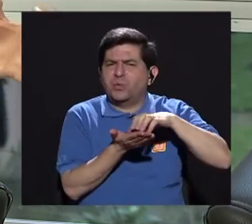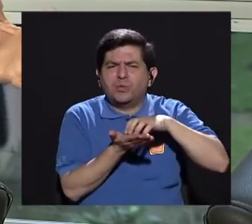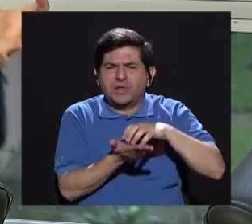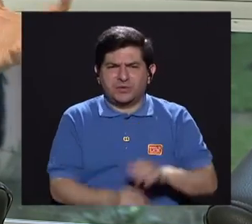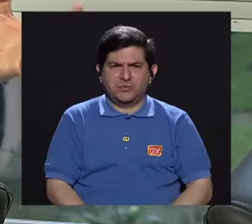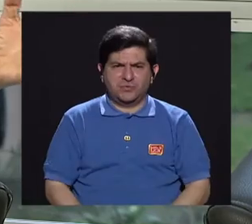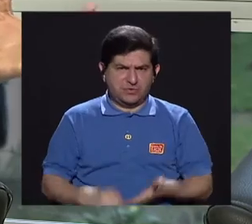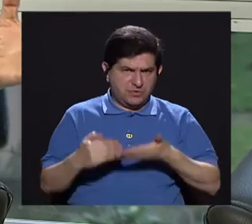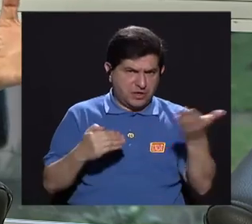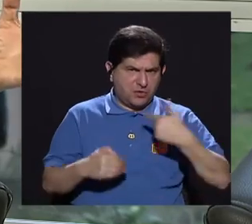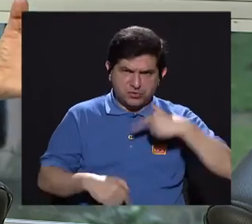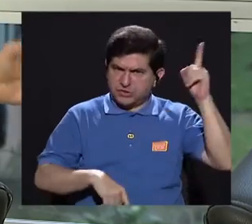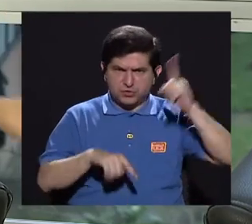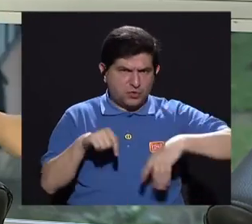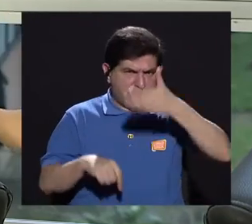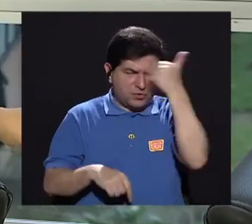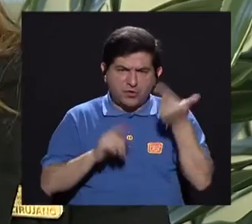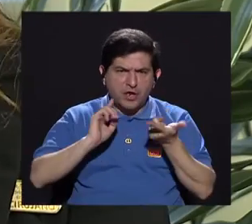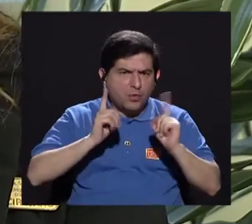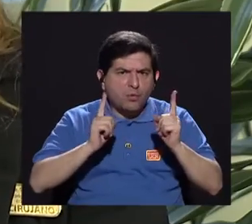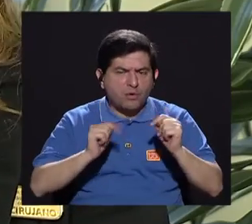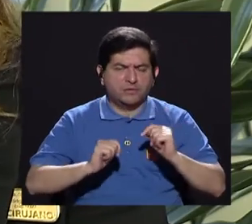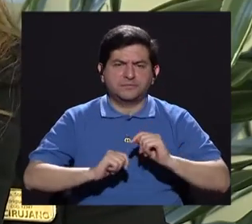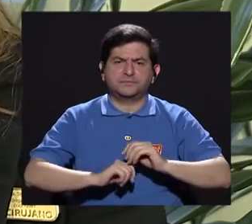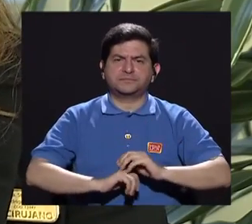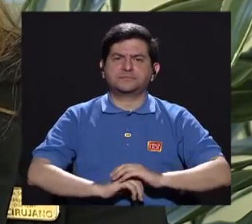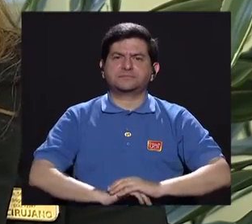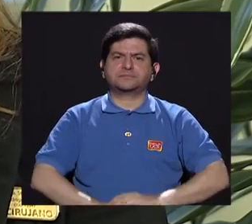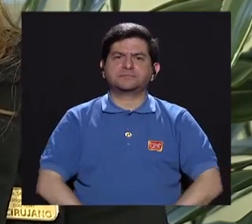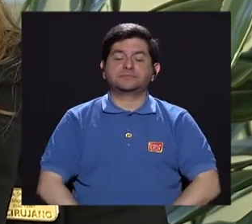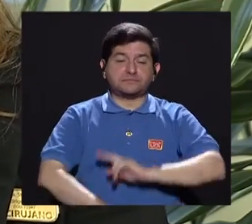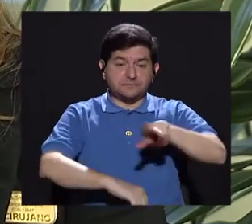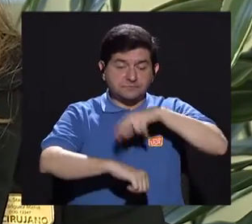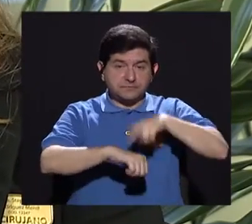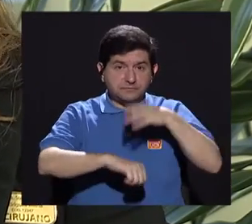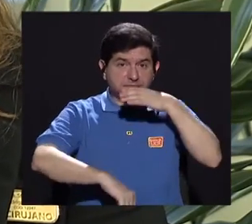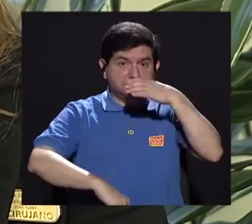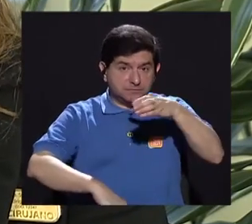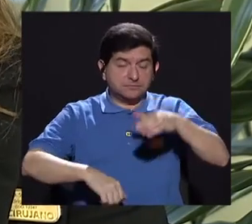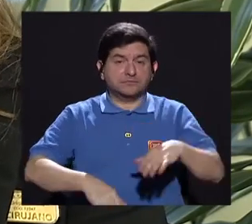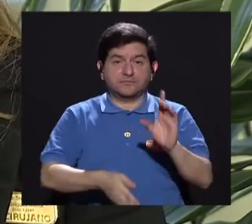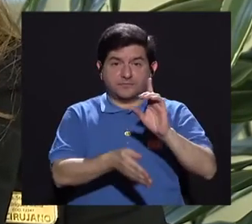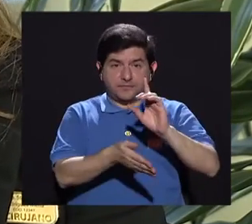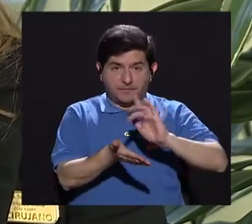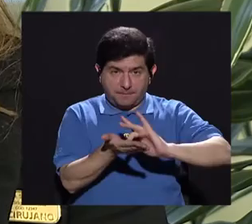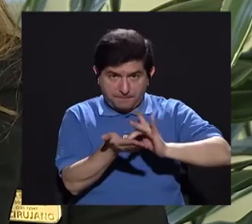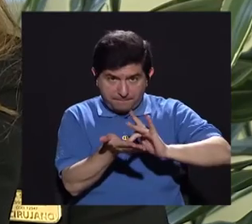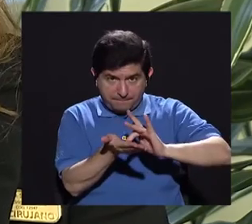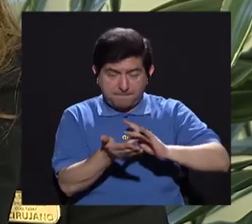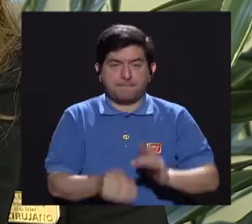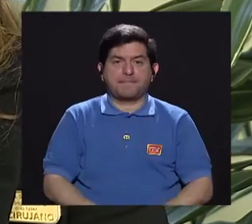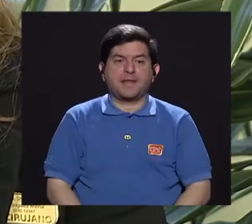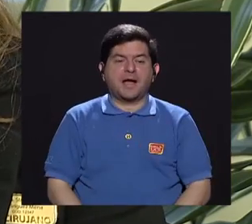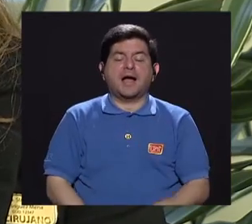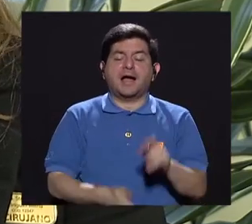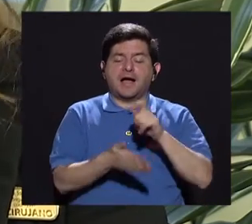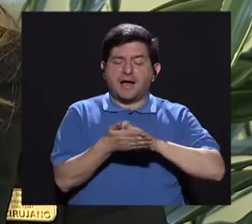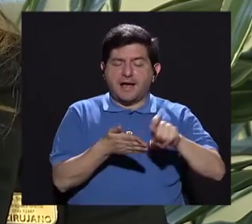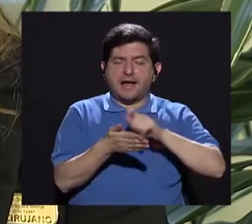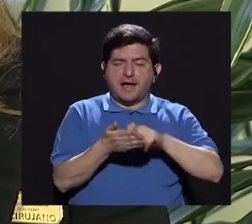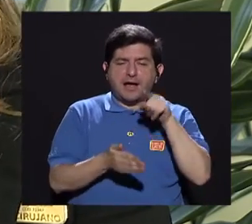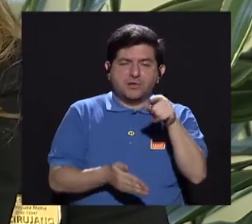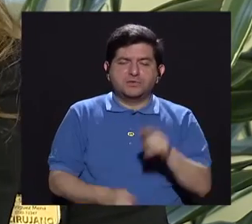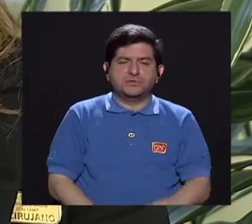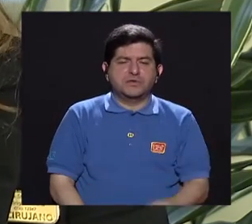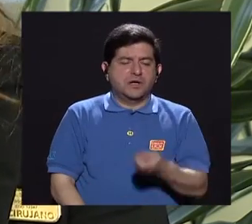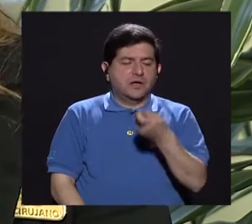qué son las cosas que no se me pueden ir de lo que presento? Sí, generalmente son recomendaciones de los medicamentos, tener anotados qué es lo